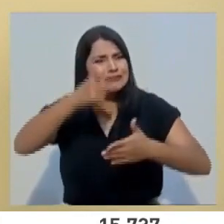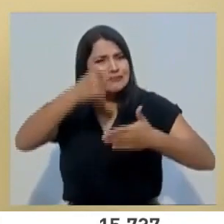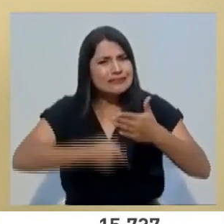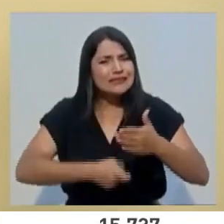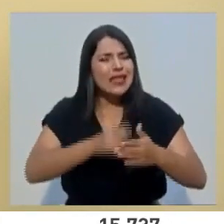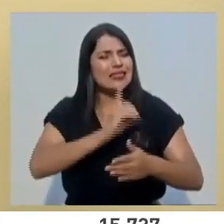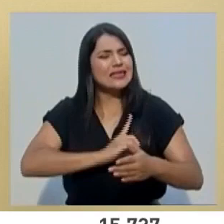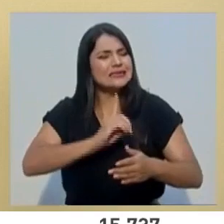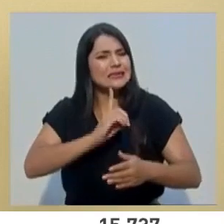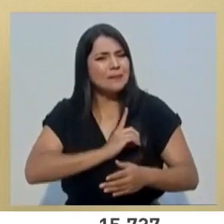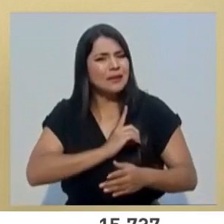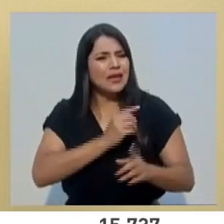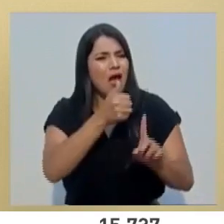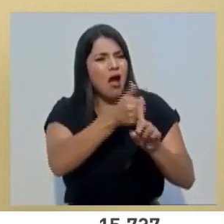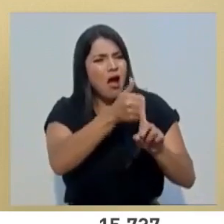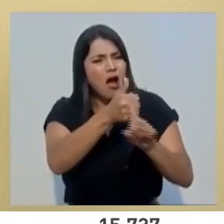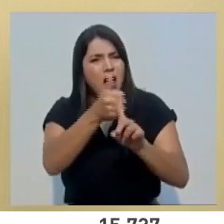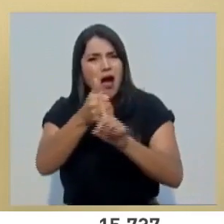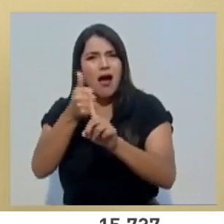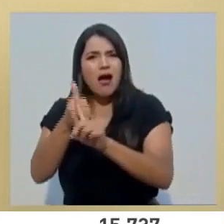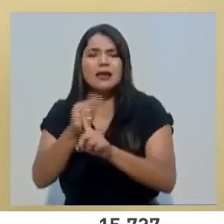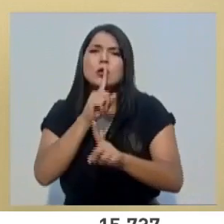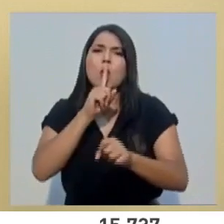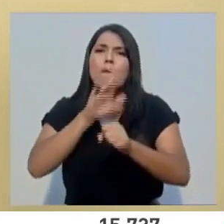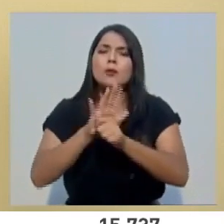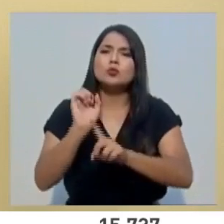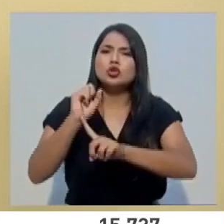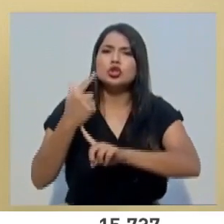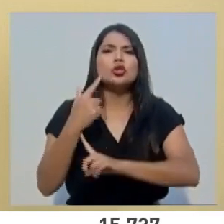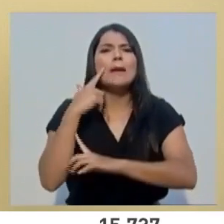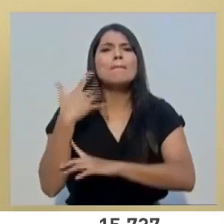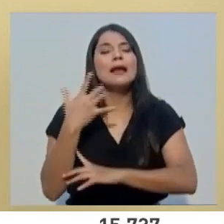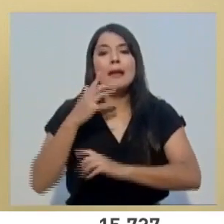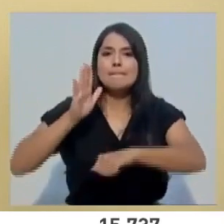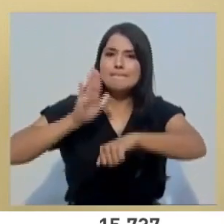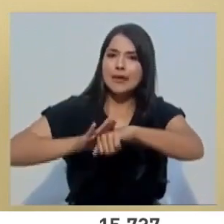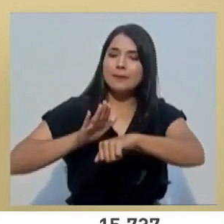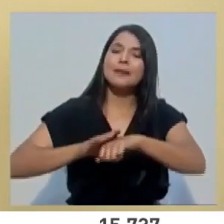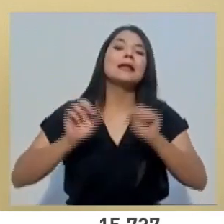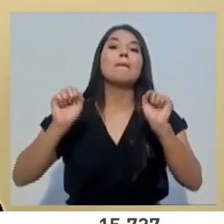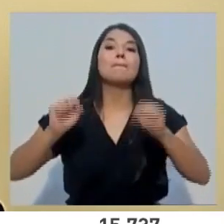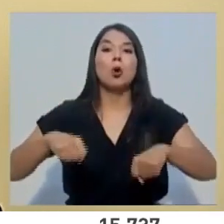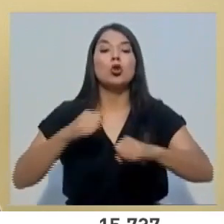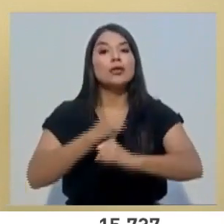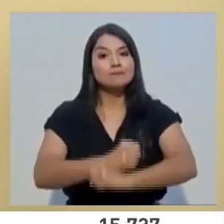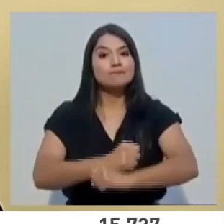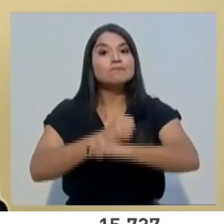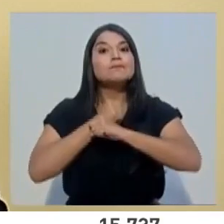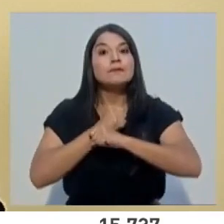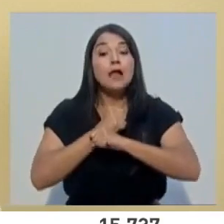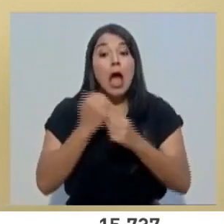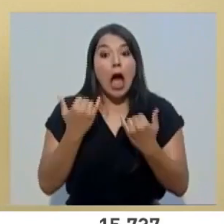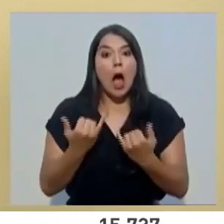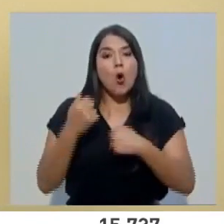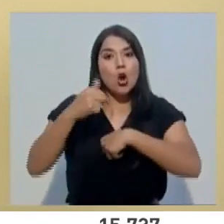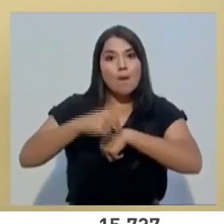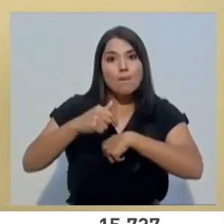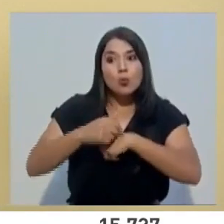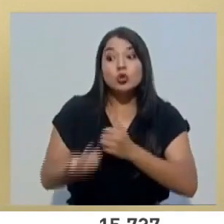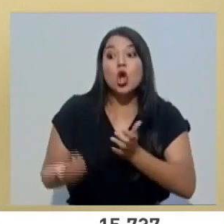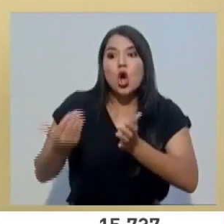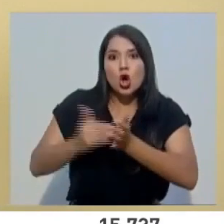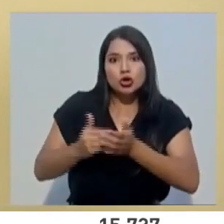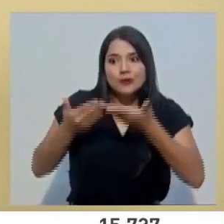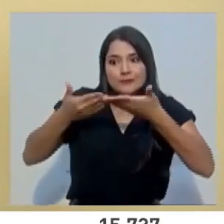disciplina individual y en el compromiso social que nos permita garantizar que una fase de apertura de nuevas